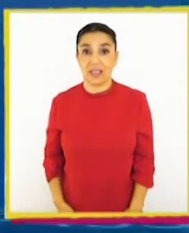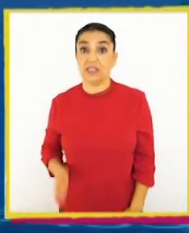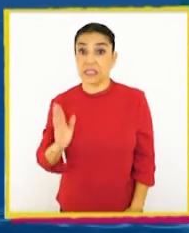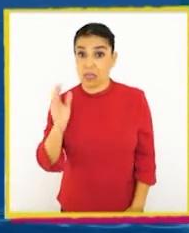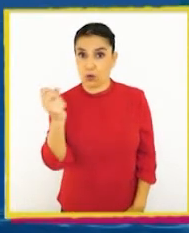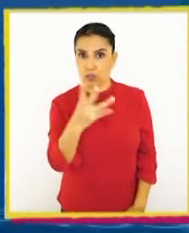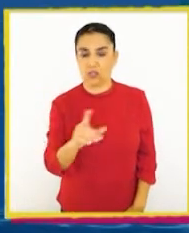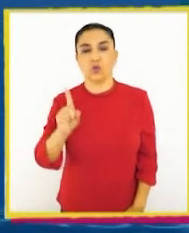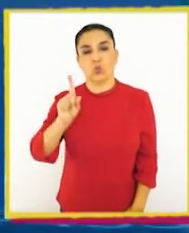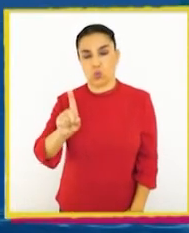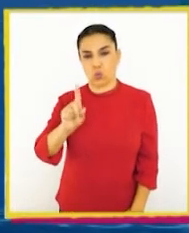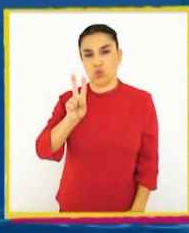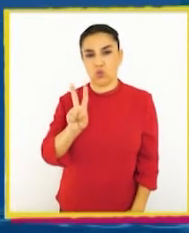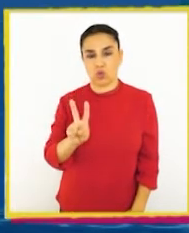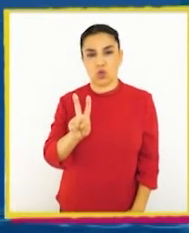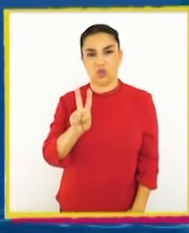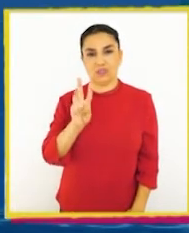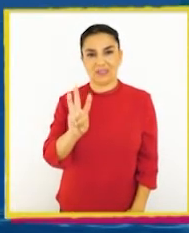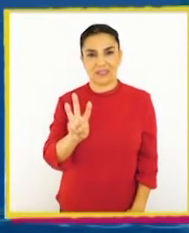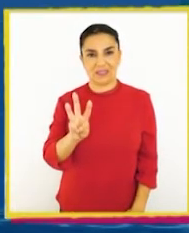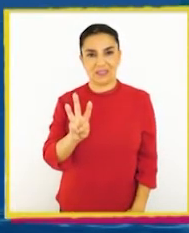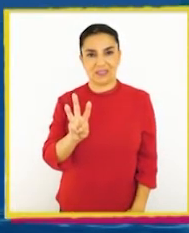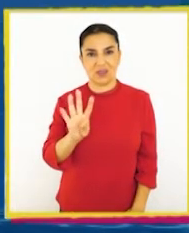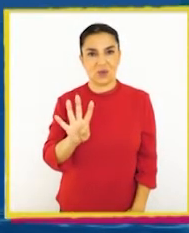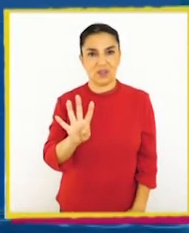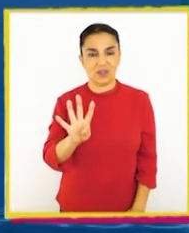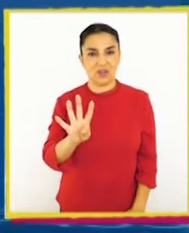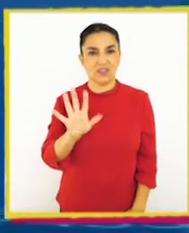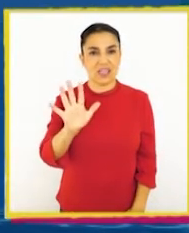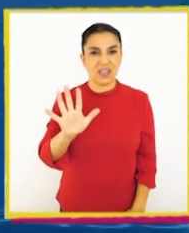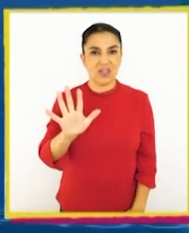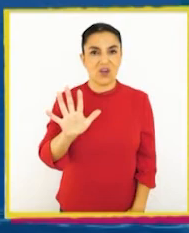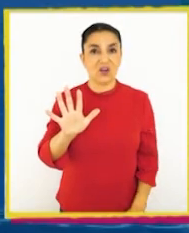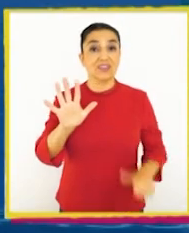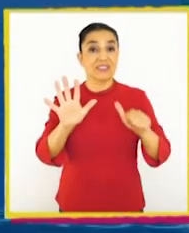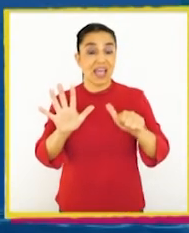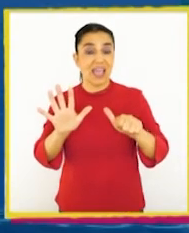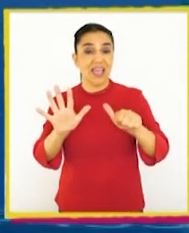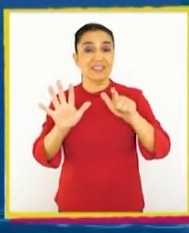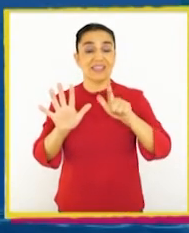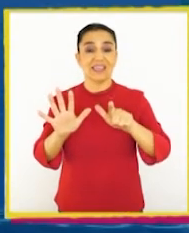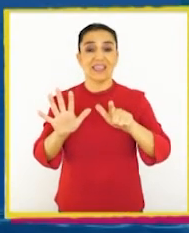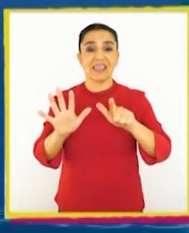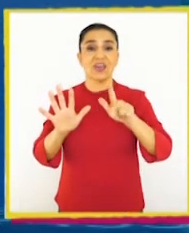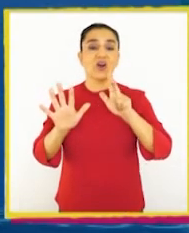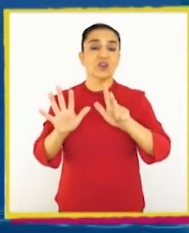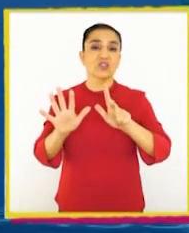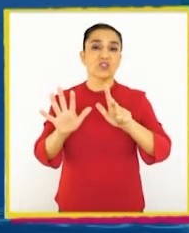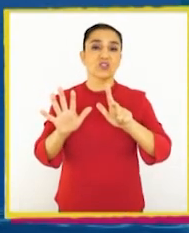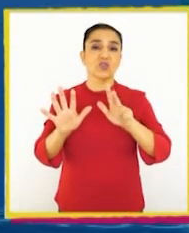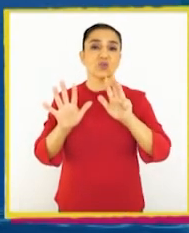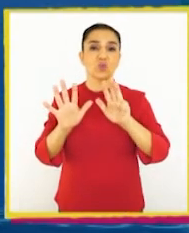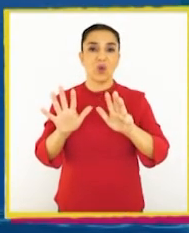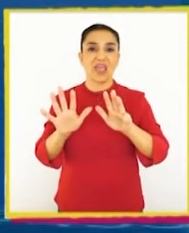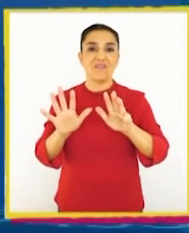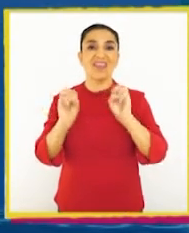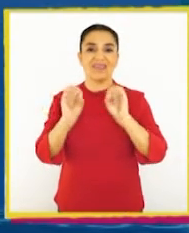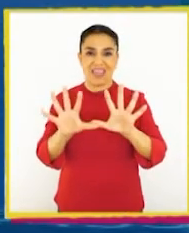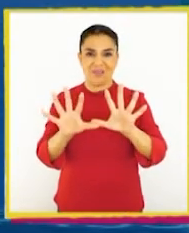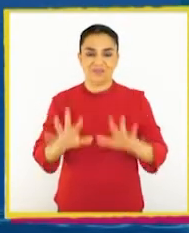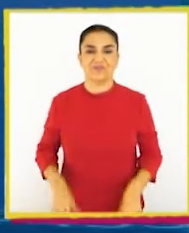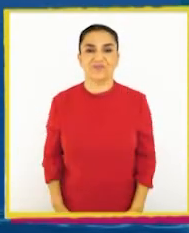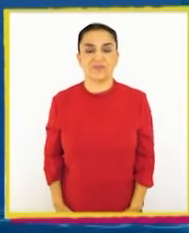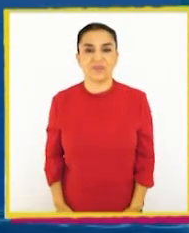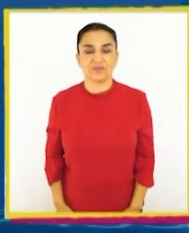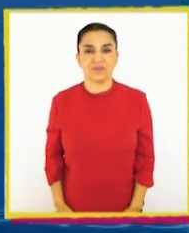contando. Uno, dos, tres, cuatro, cinco, seis, siete, ocho, nueve, diez.